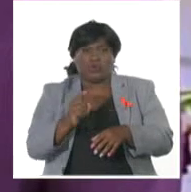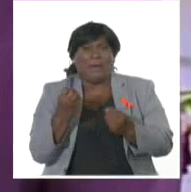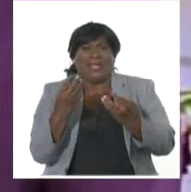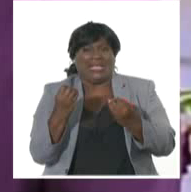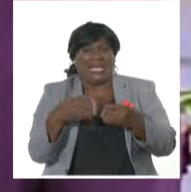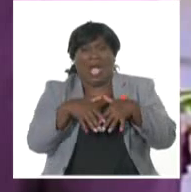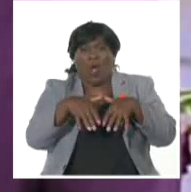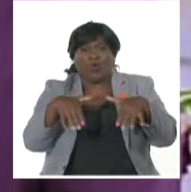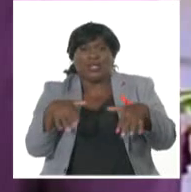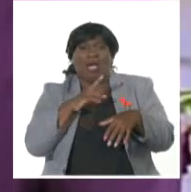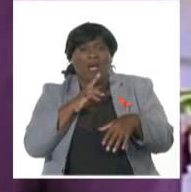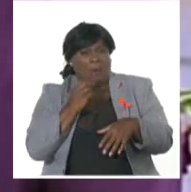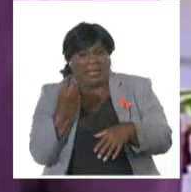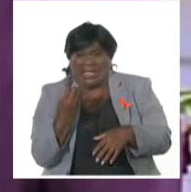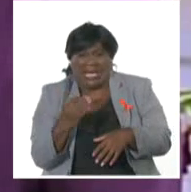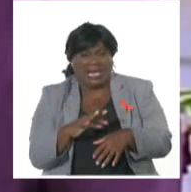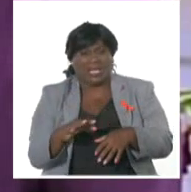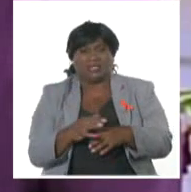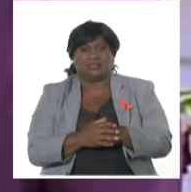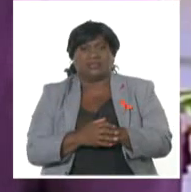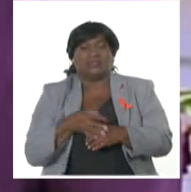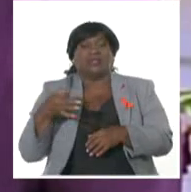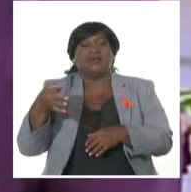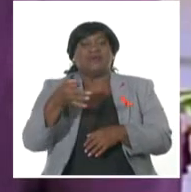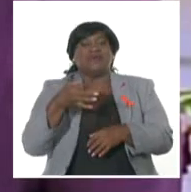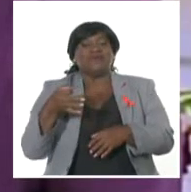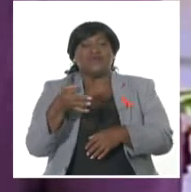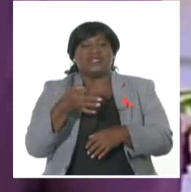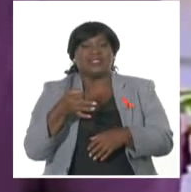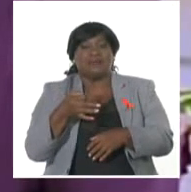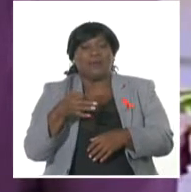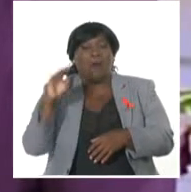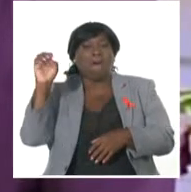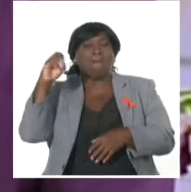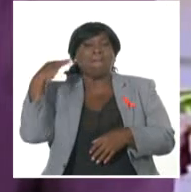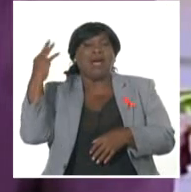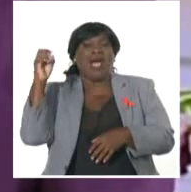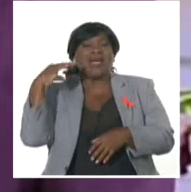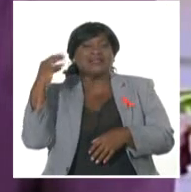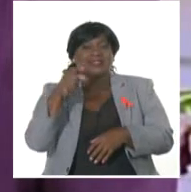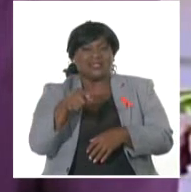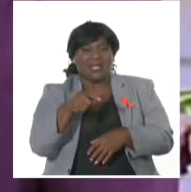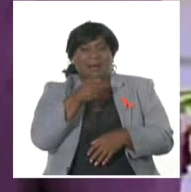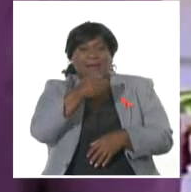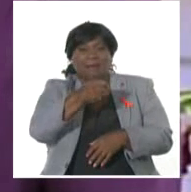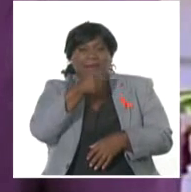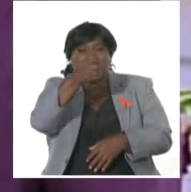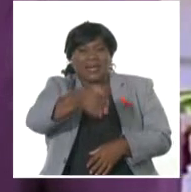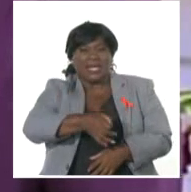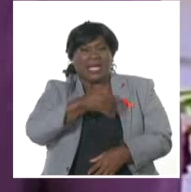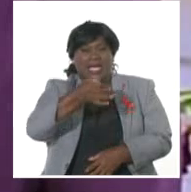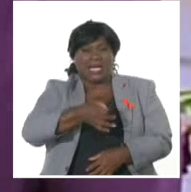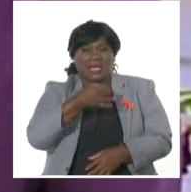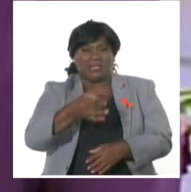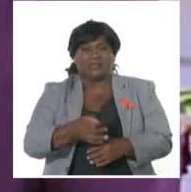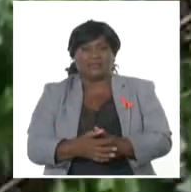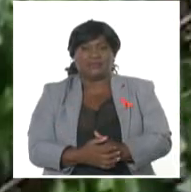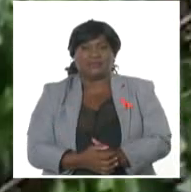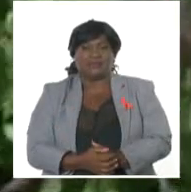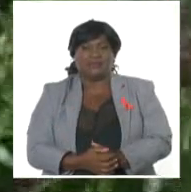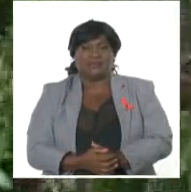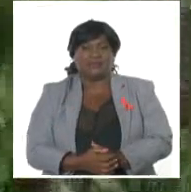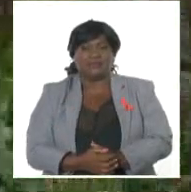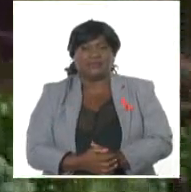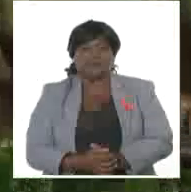Y hasta el municipio de Maicí se fue el periodista Orestes Ríos Romero y desde allí nos comparte el siguiente reporte.